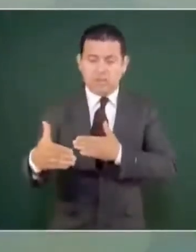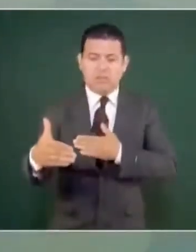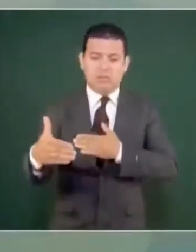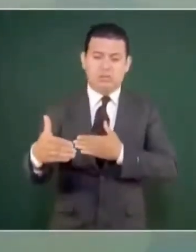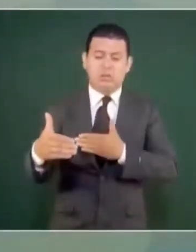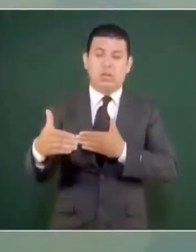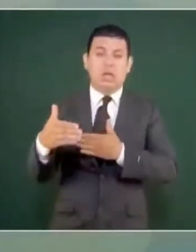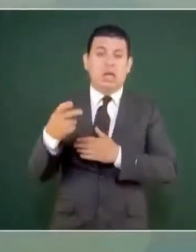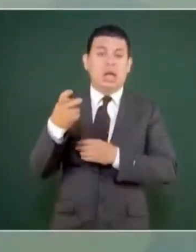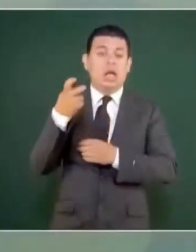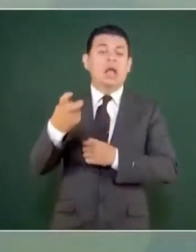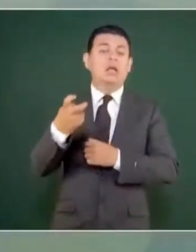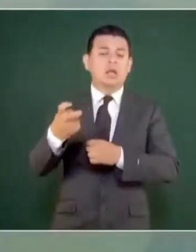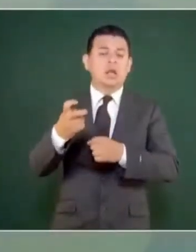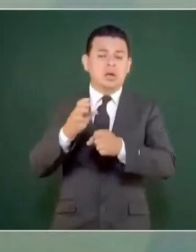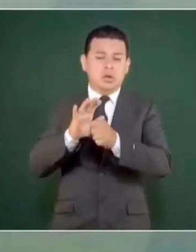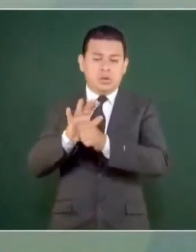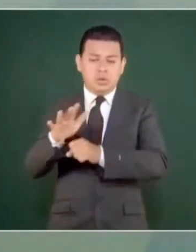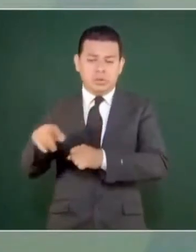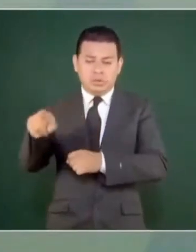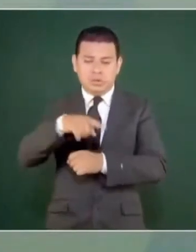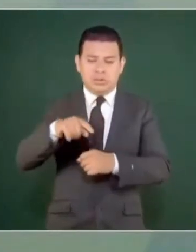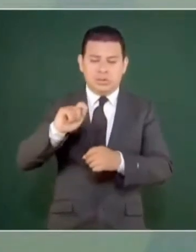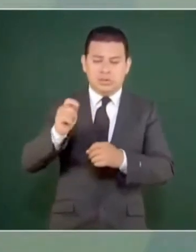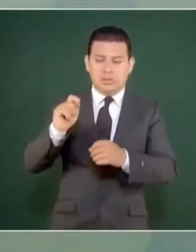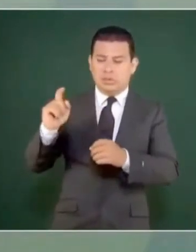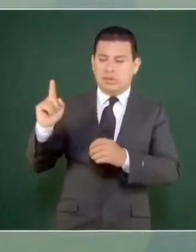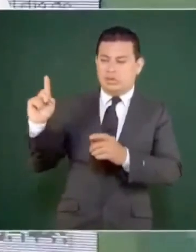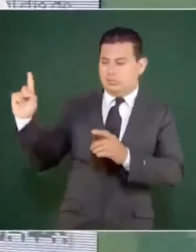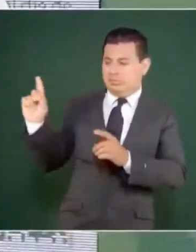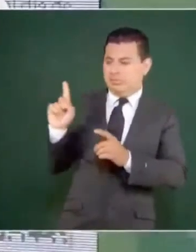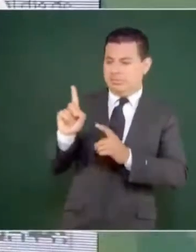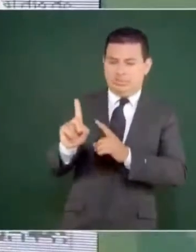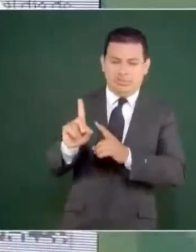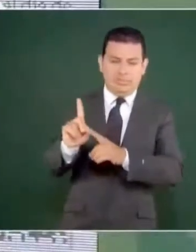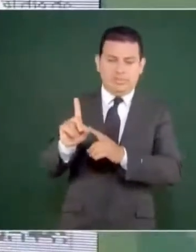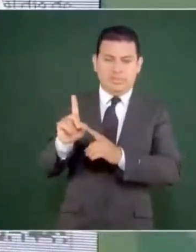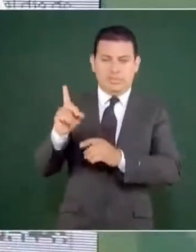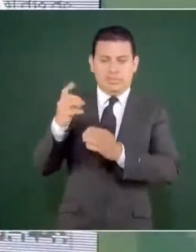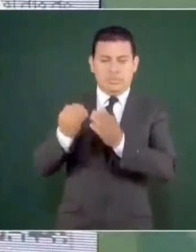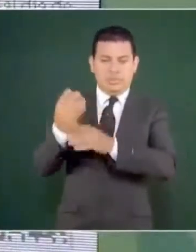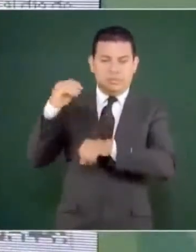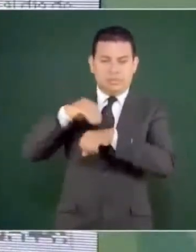mi paisano, Palavicini, director,